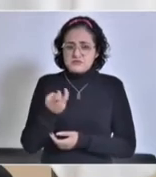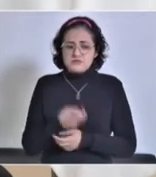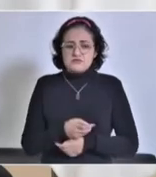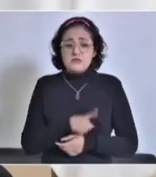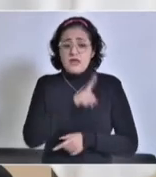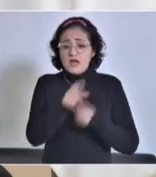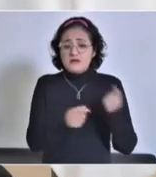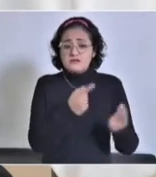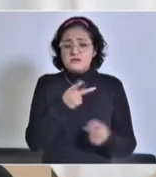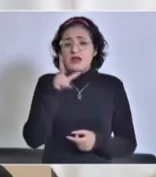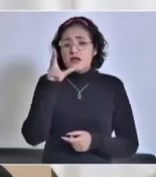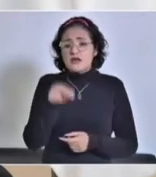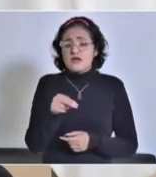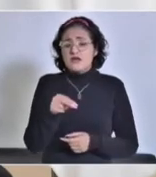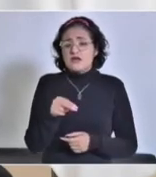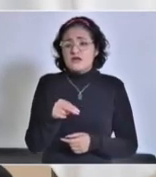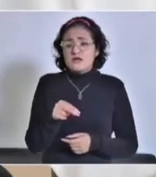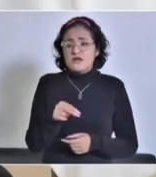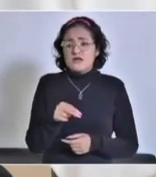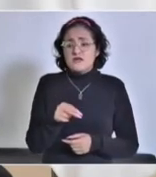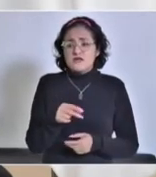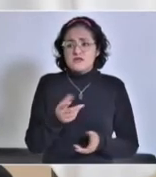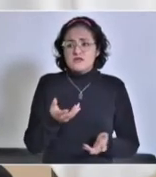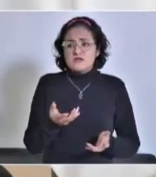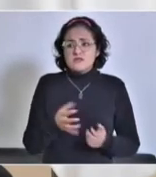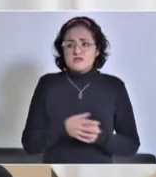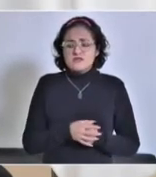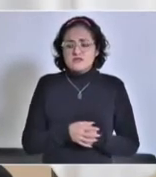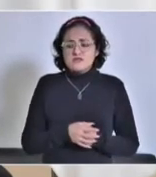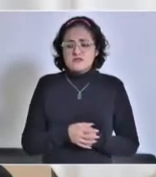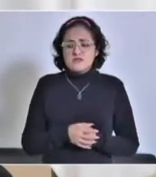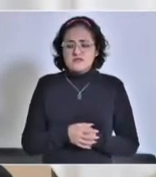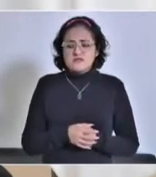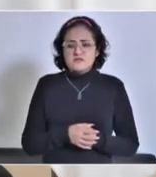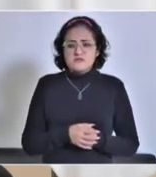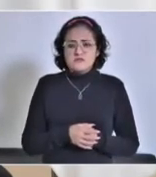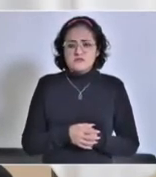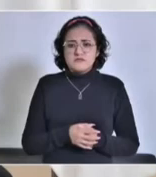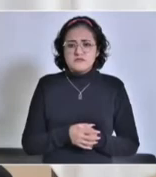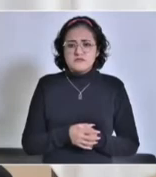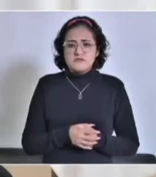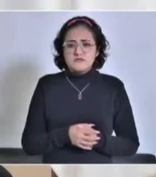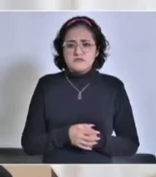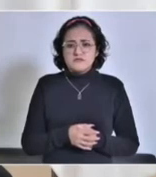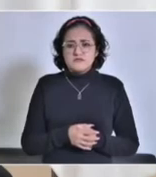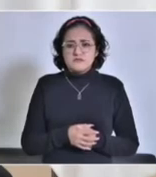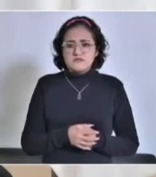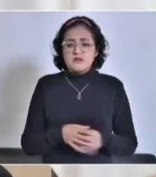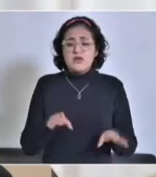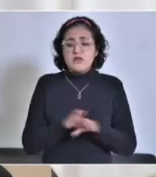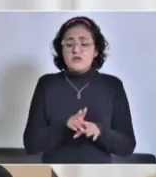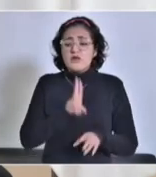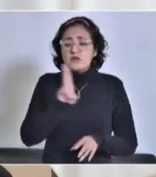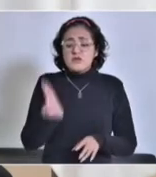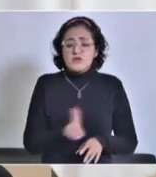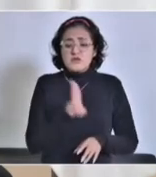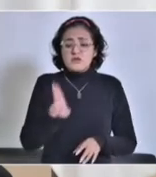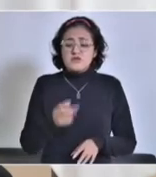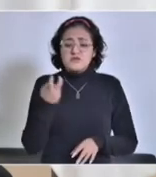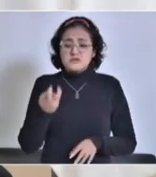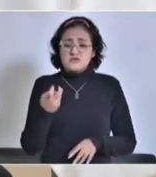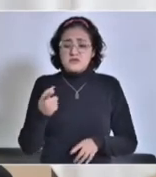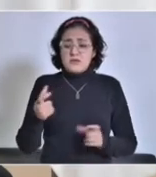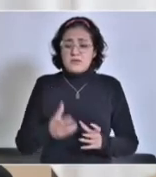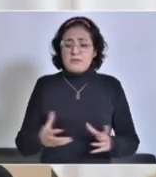aquellos que fueron afectados por el uso de